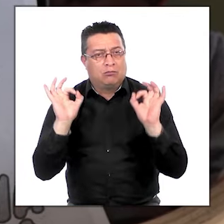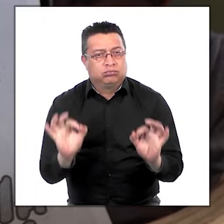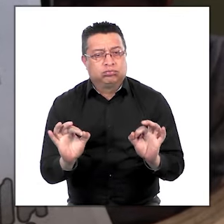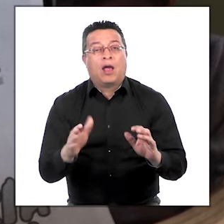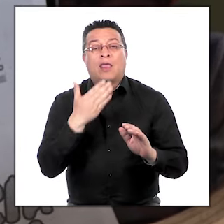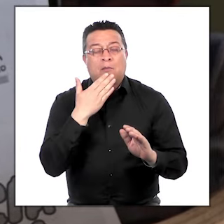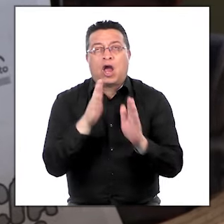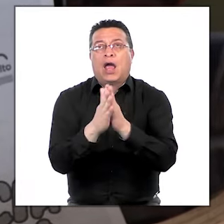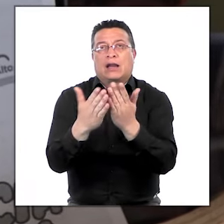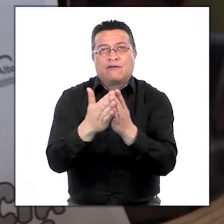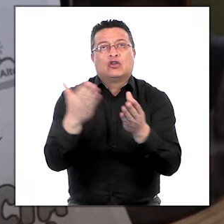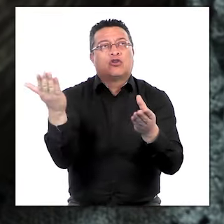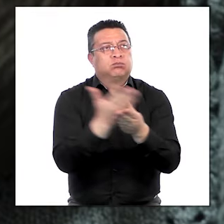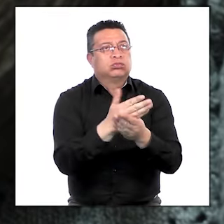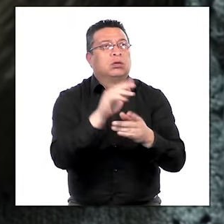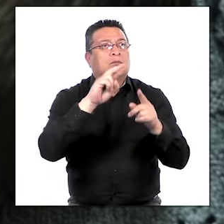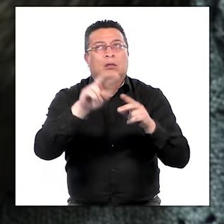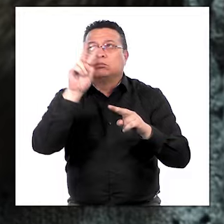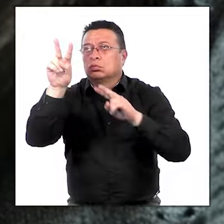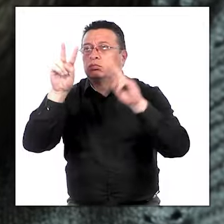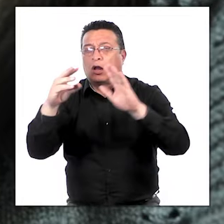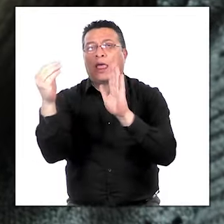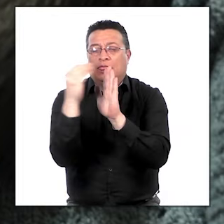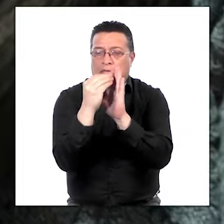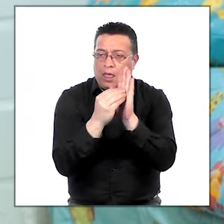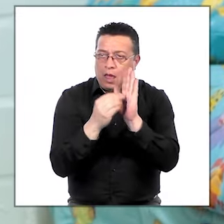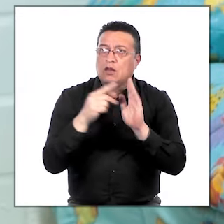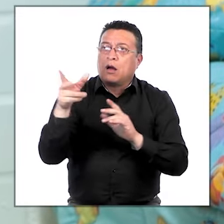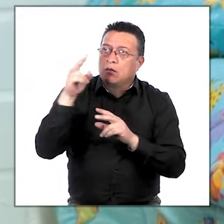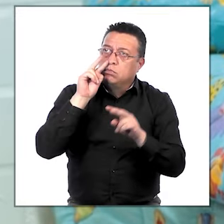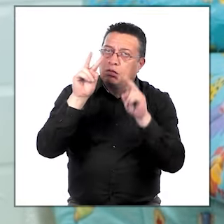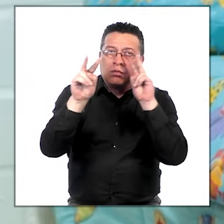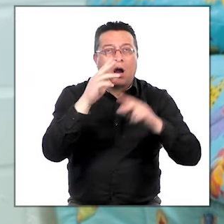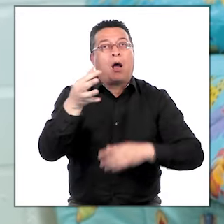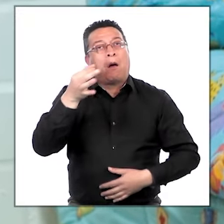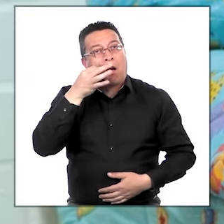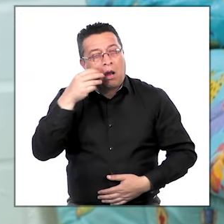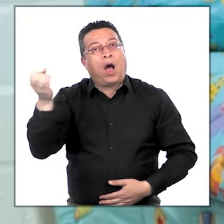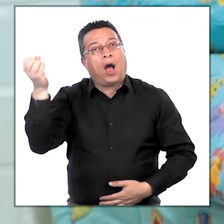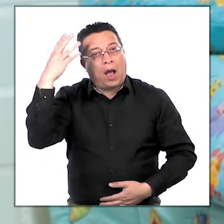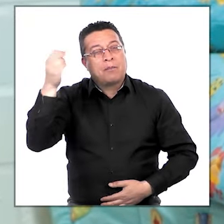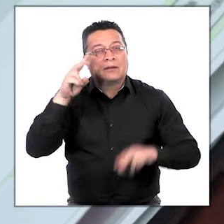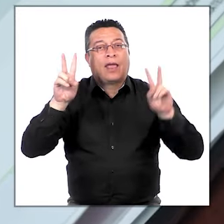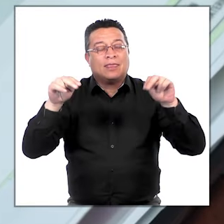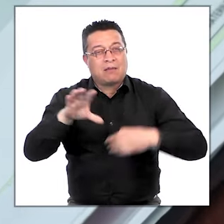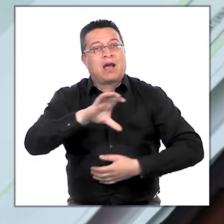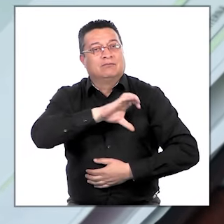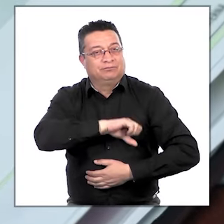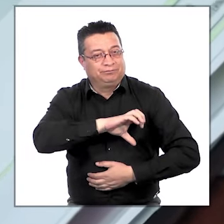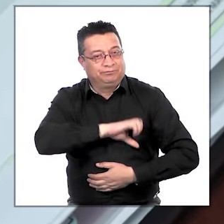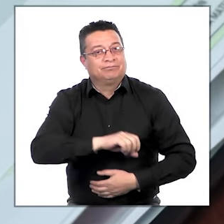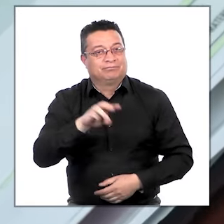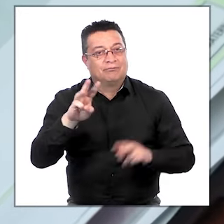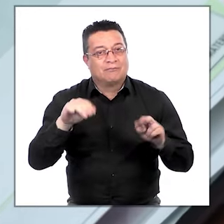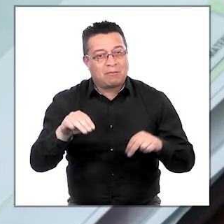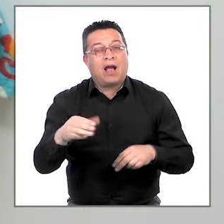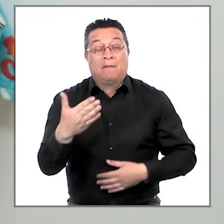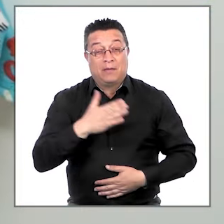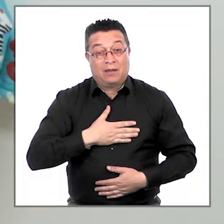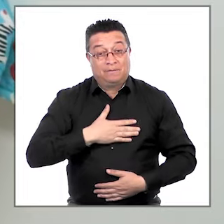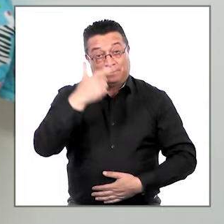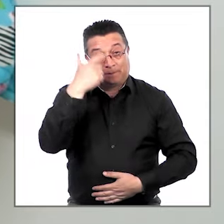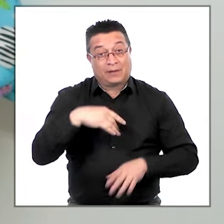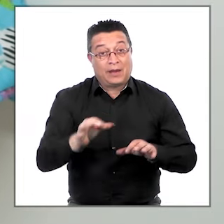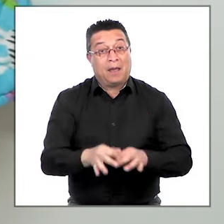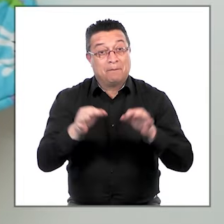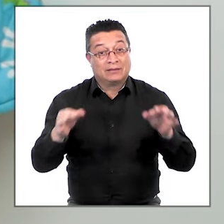Además tiene revistas, folletos con muchos datos que nos sirven para nosotros aprender sobre la lactancia materna. Y para mí en